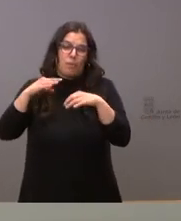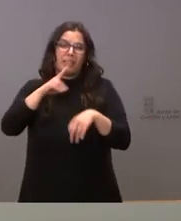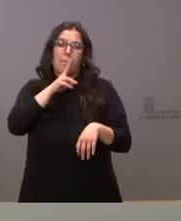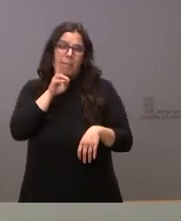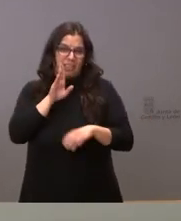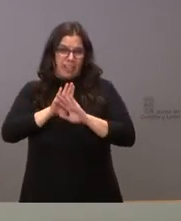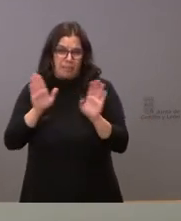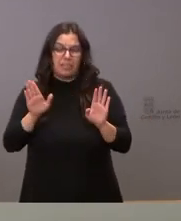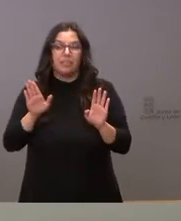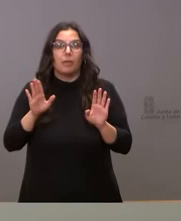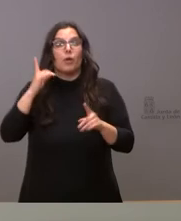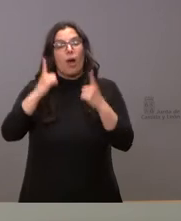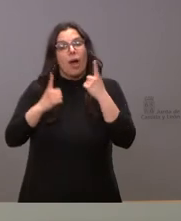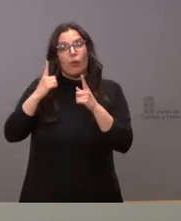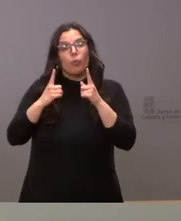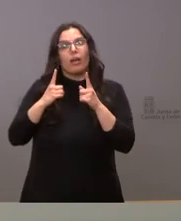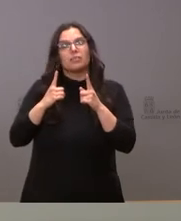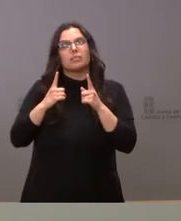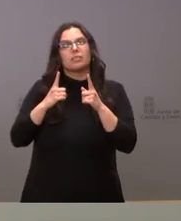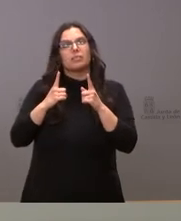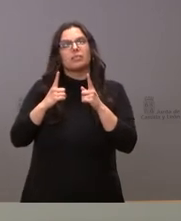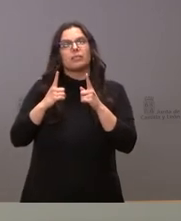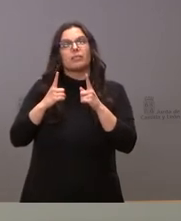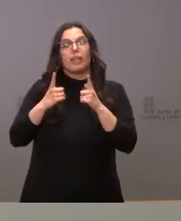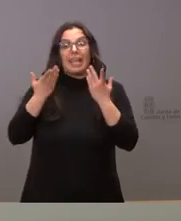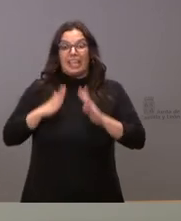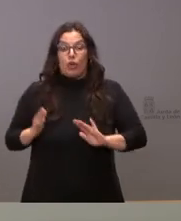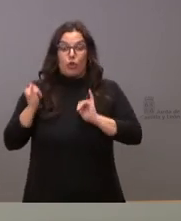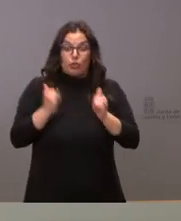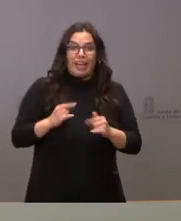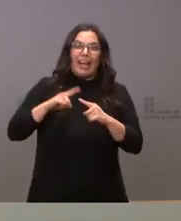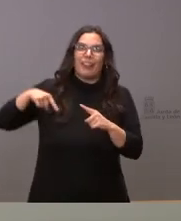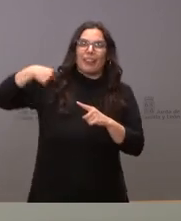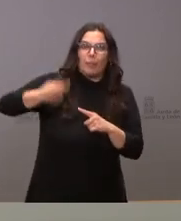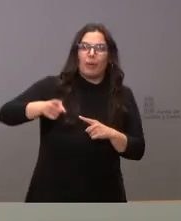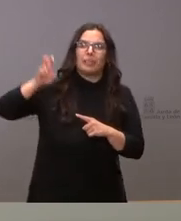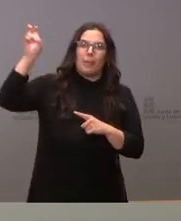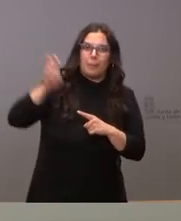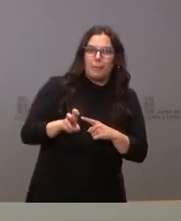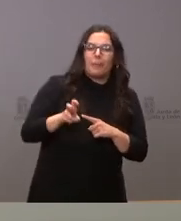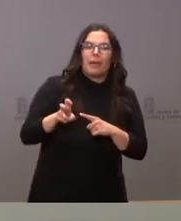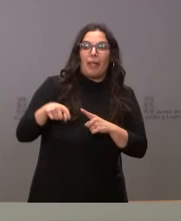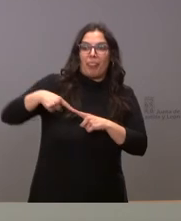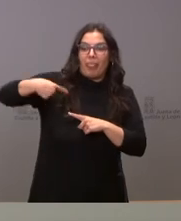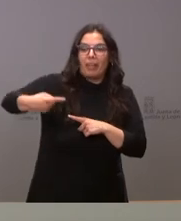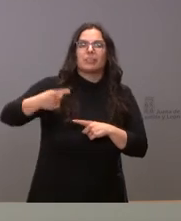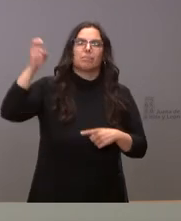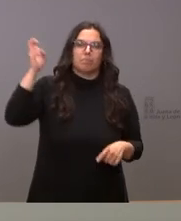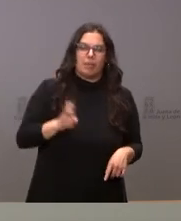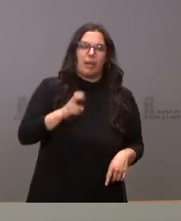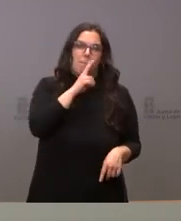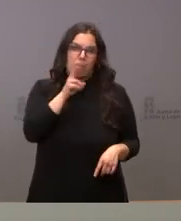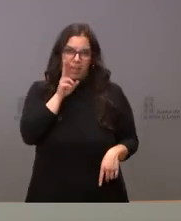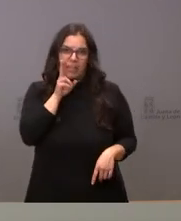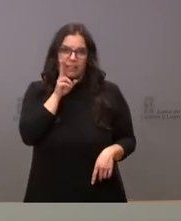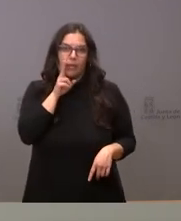con los hijos pero en algunas circunstancias incluso vienen primero los hijos y luego se van incorporando en los días sus siguientes las